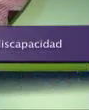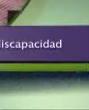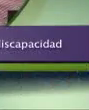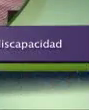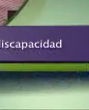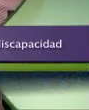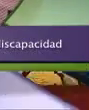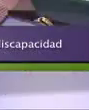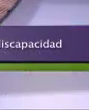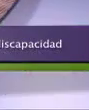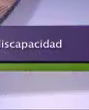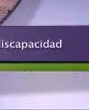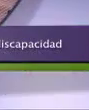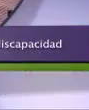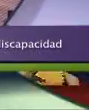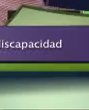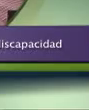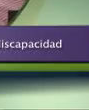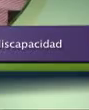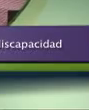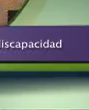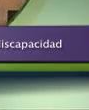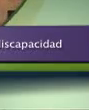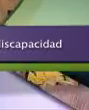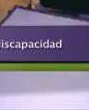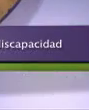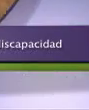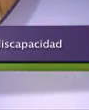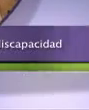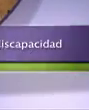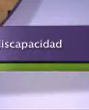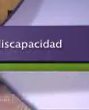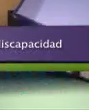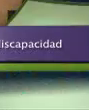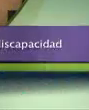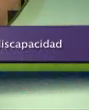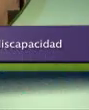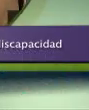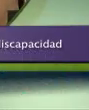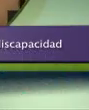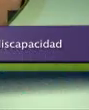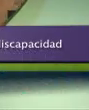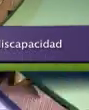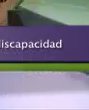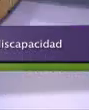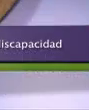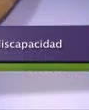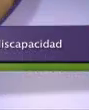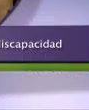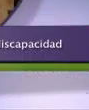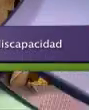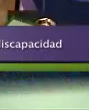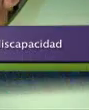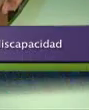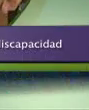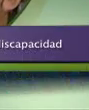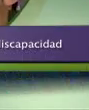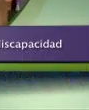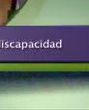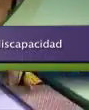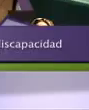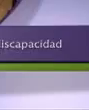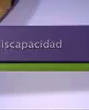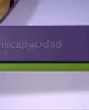Y en la entrevista estaremos hablando con un miembro del Coindis sobre lo que se hizo y lo que se hará en materia de discapacidad.